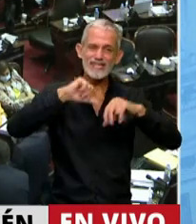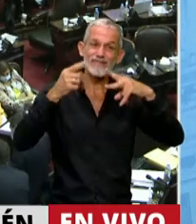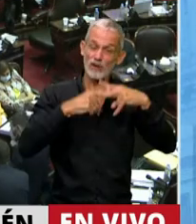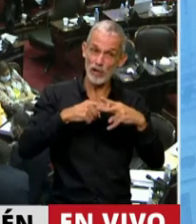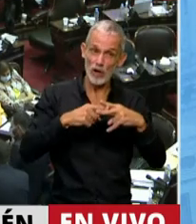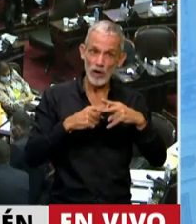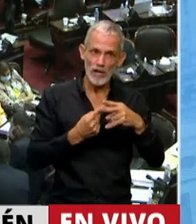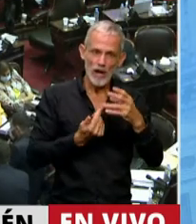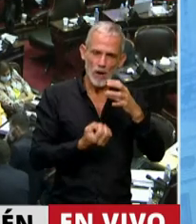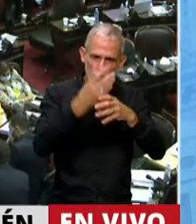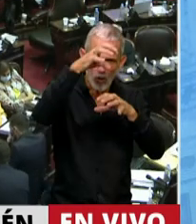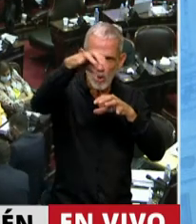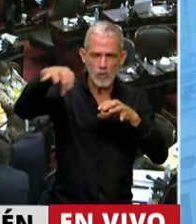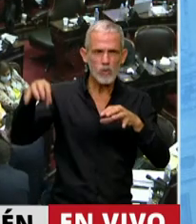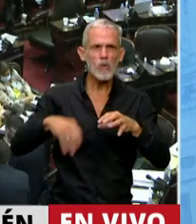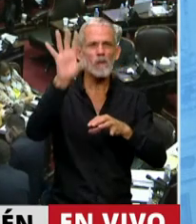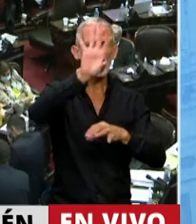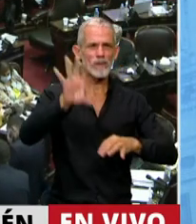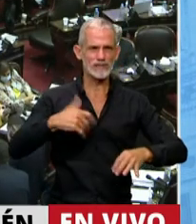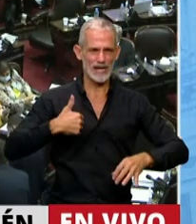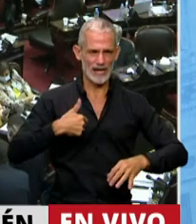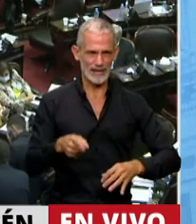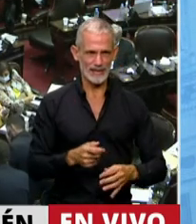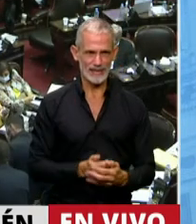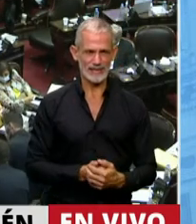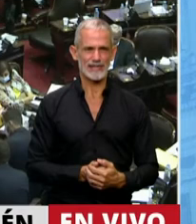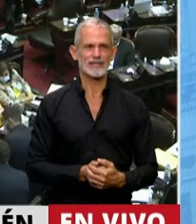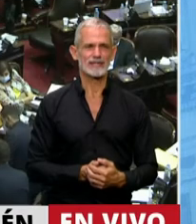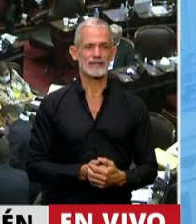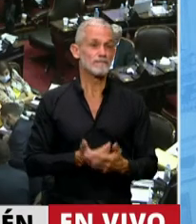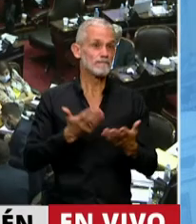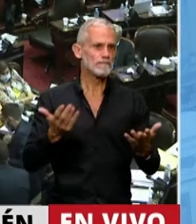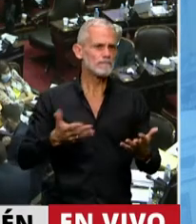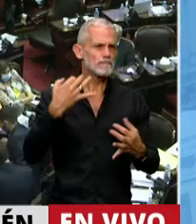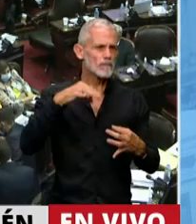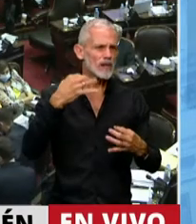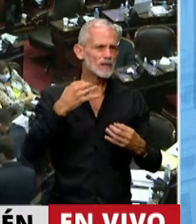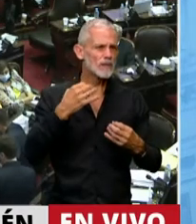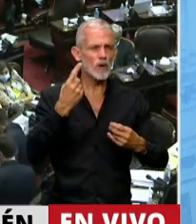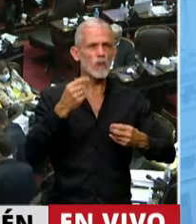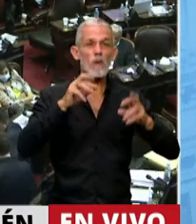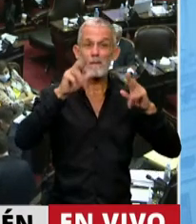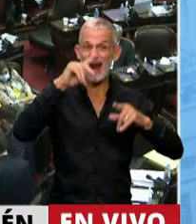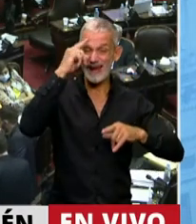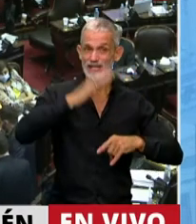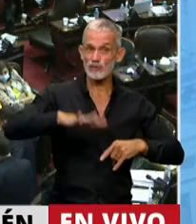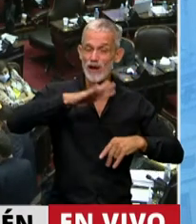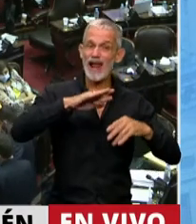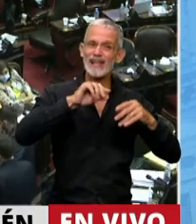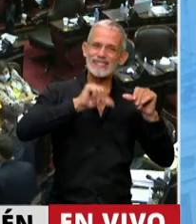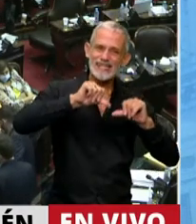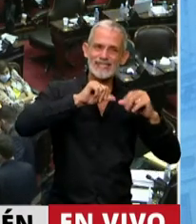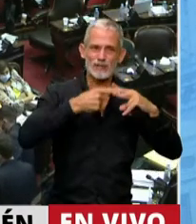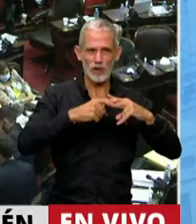-tecnológico en cada una de las provincias argentinas, teniendo como referencia al Plan Nacional de Ciencia,